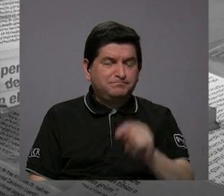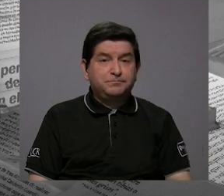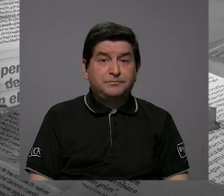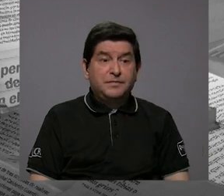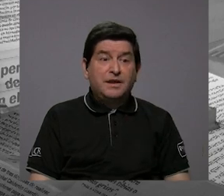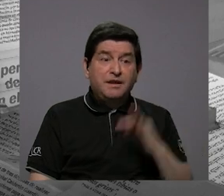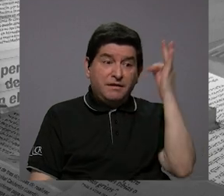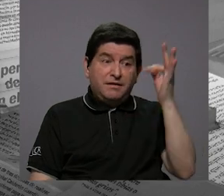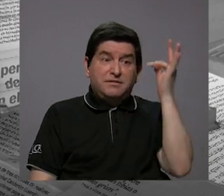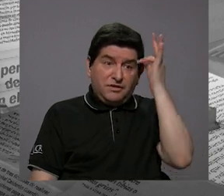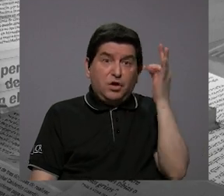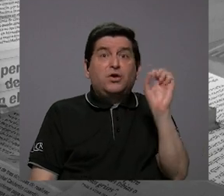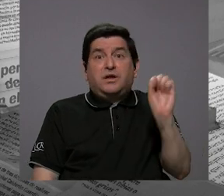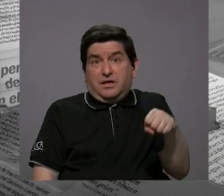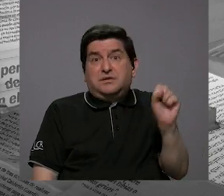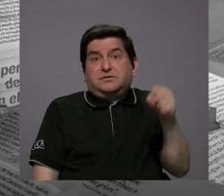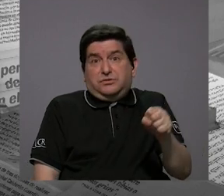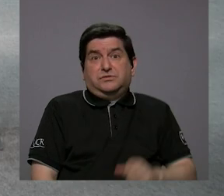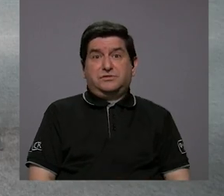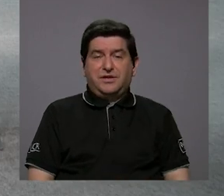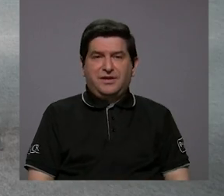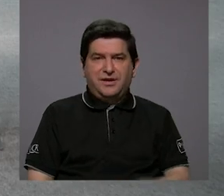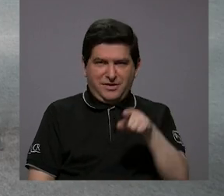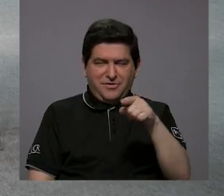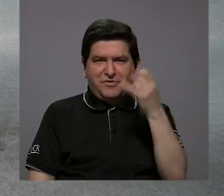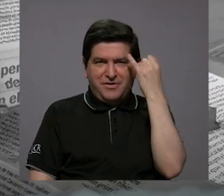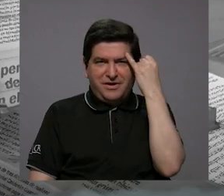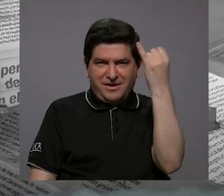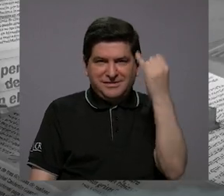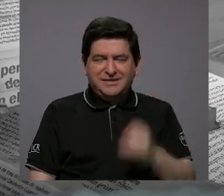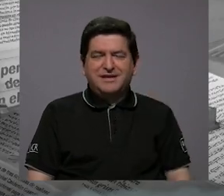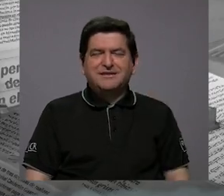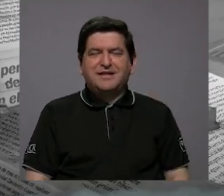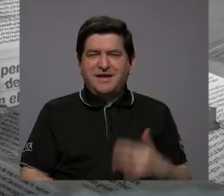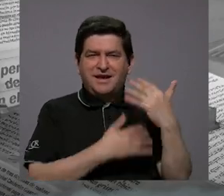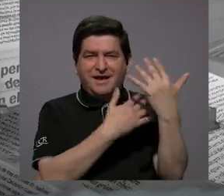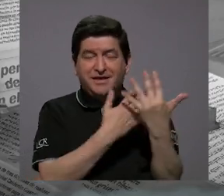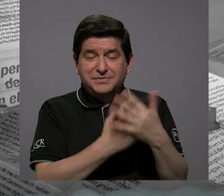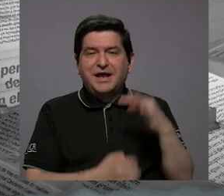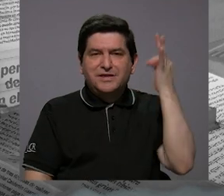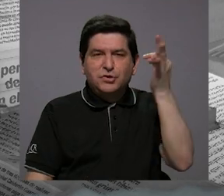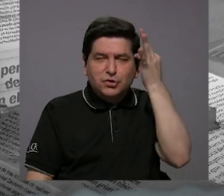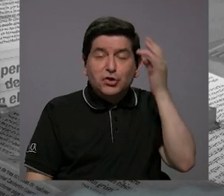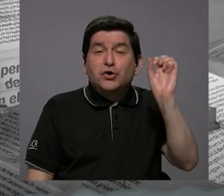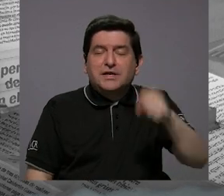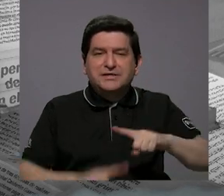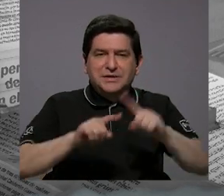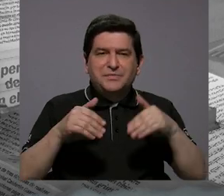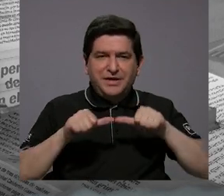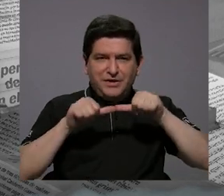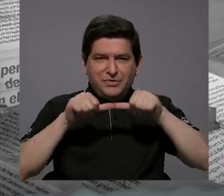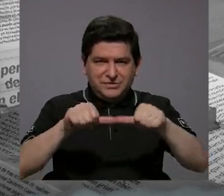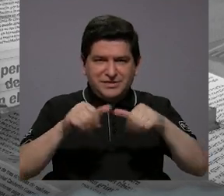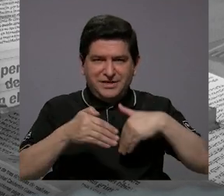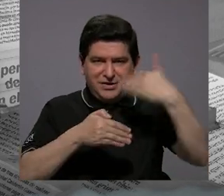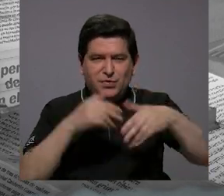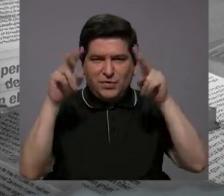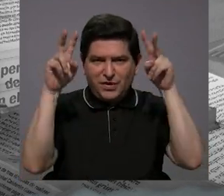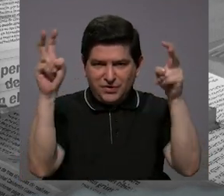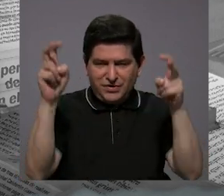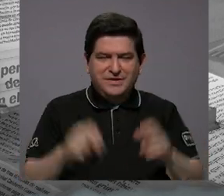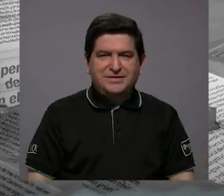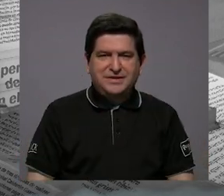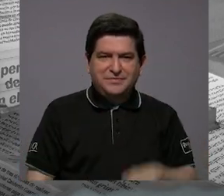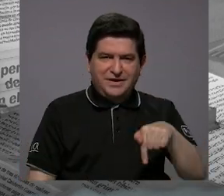Bueno, en teoría sí, ¿verdad? En teoría sí. Vamos a quedarnos ahí con la expectativa. En teoría sí, pero ya regresamos con más del tema